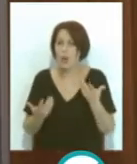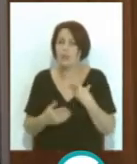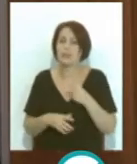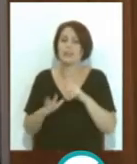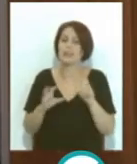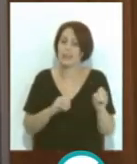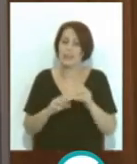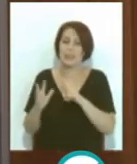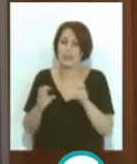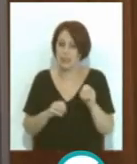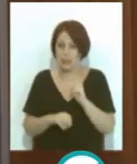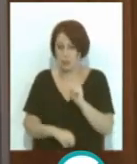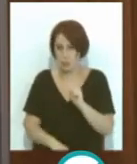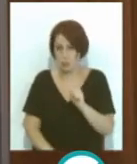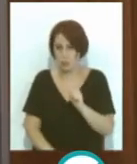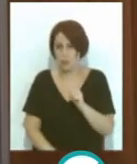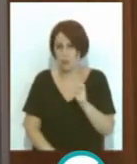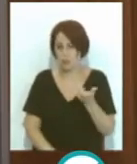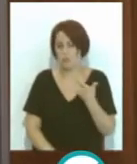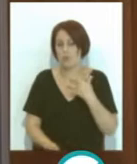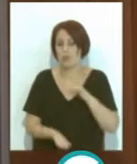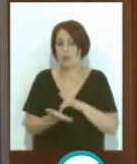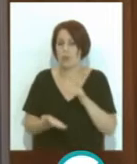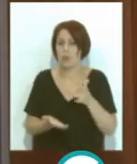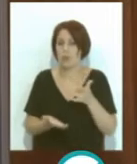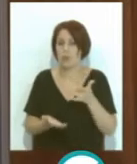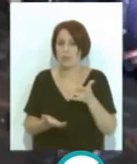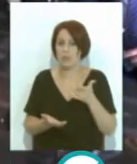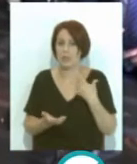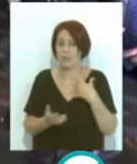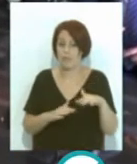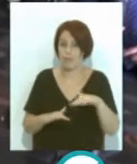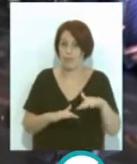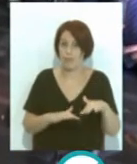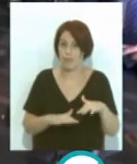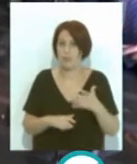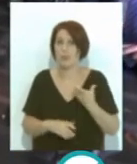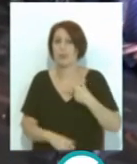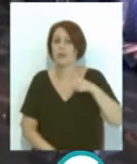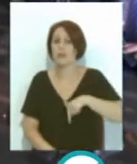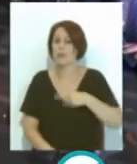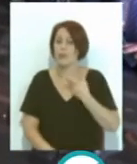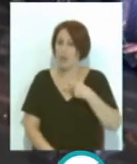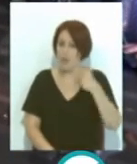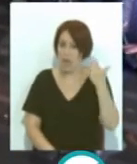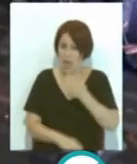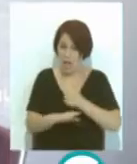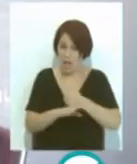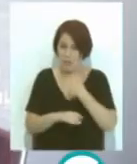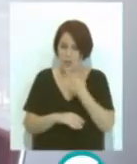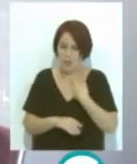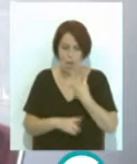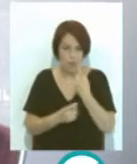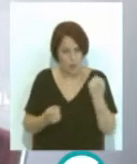entre 60 y 70 minutos desde que se produce el sismo En este sentido Marlaska ha subrayado la necesidad del